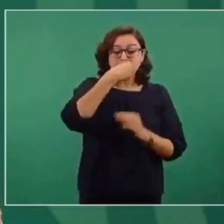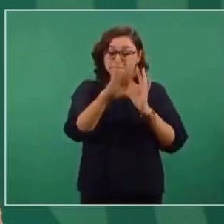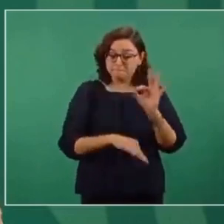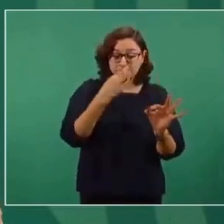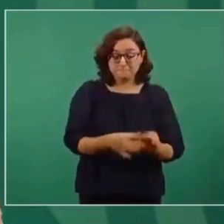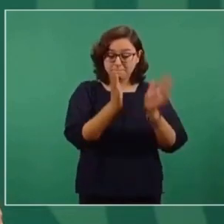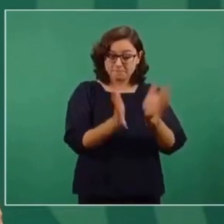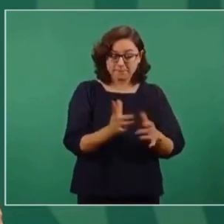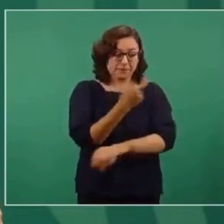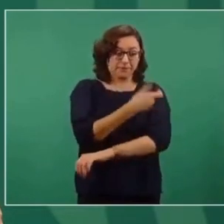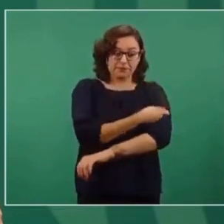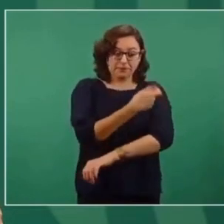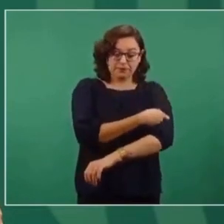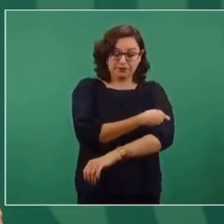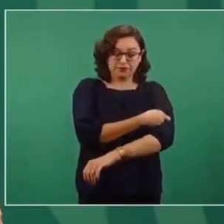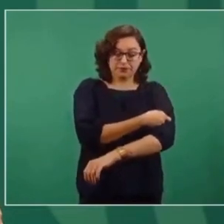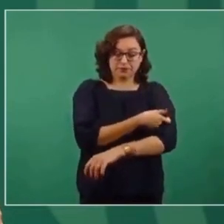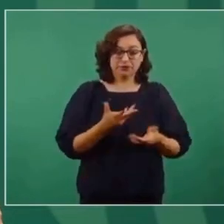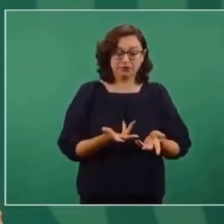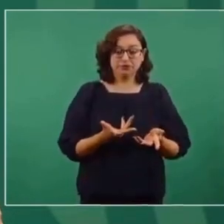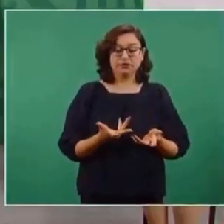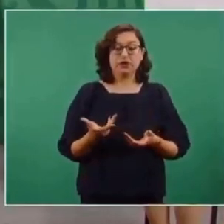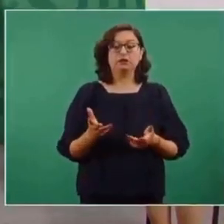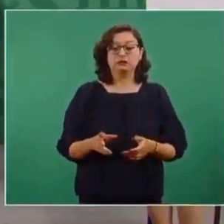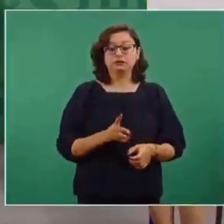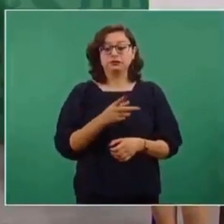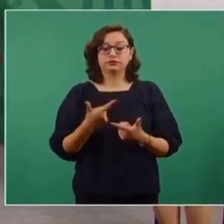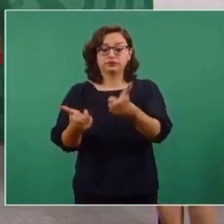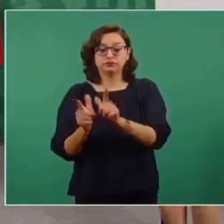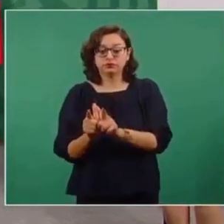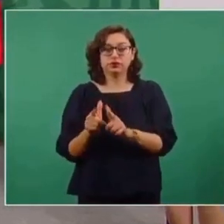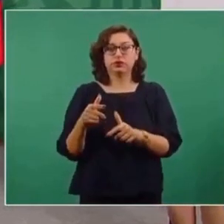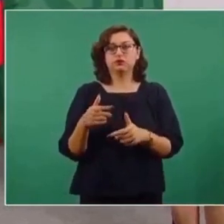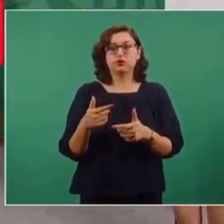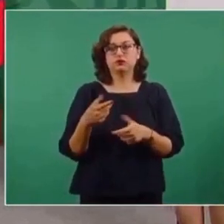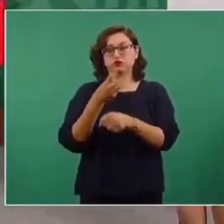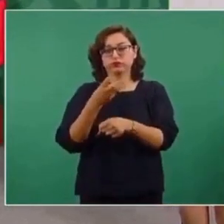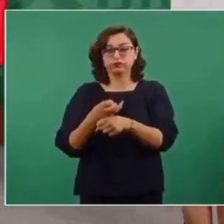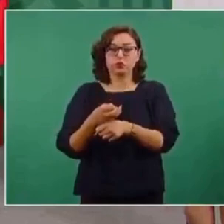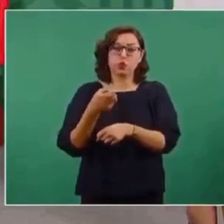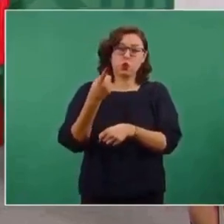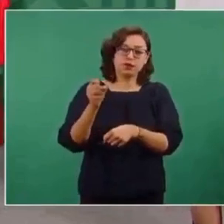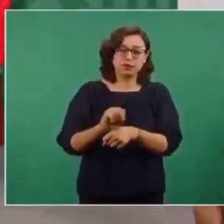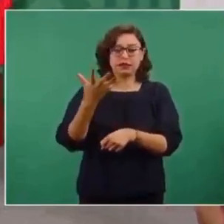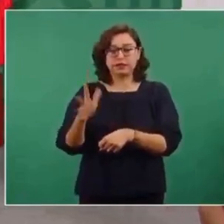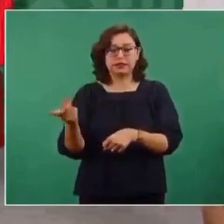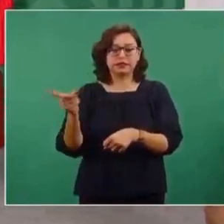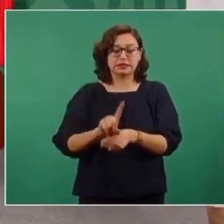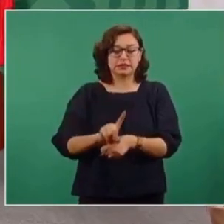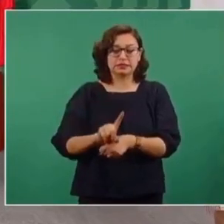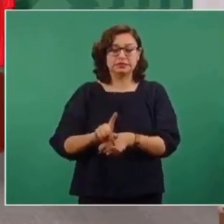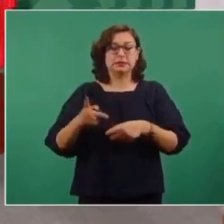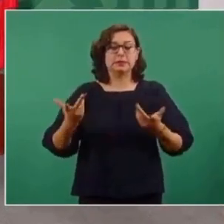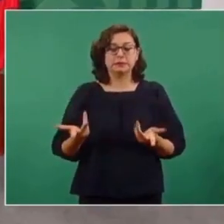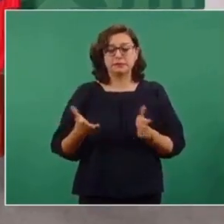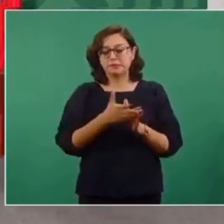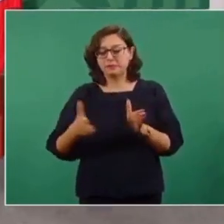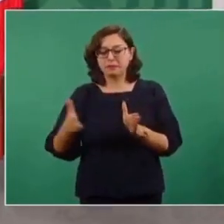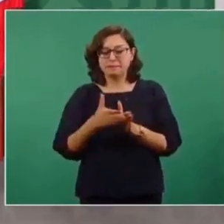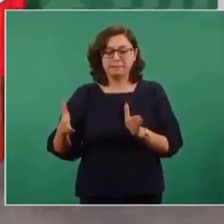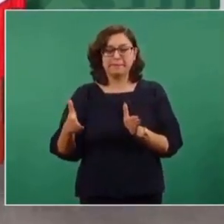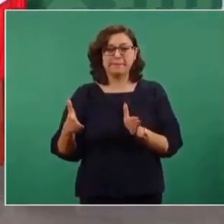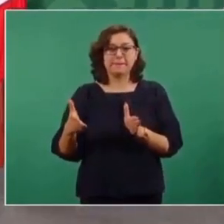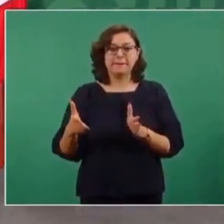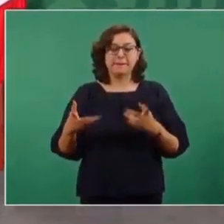a destinar como una semana, 10 días, a vacunar a todos los trabajadores de